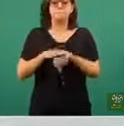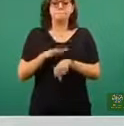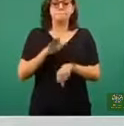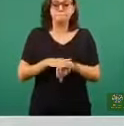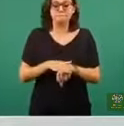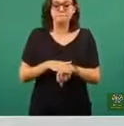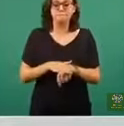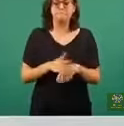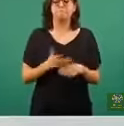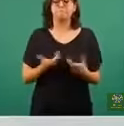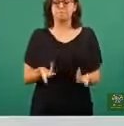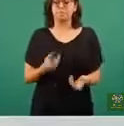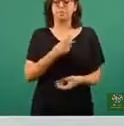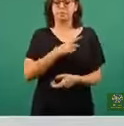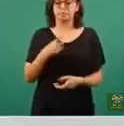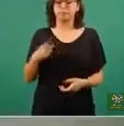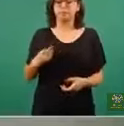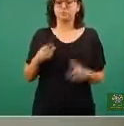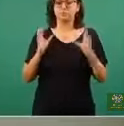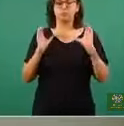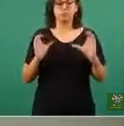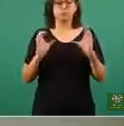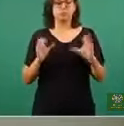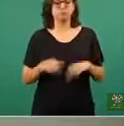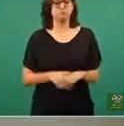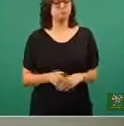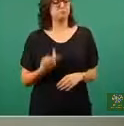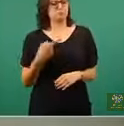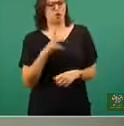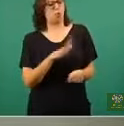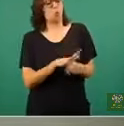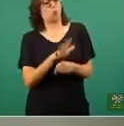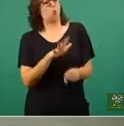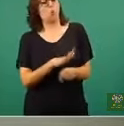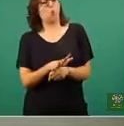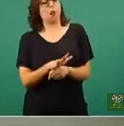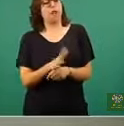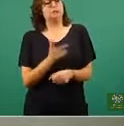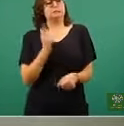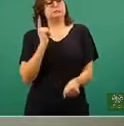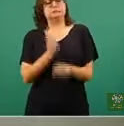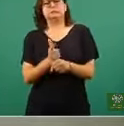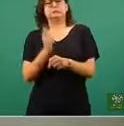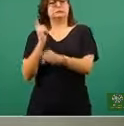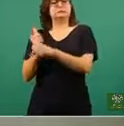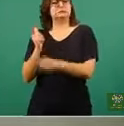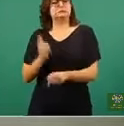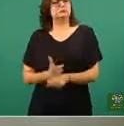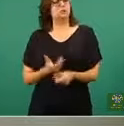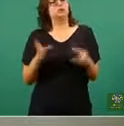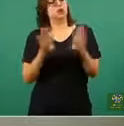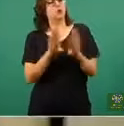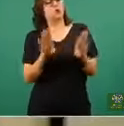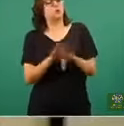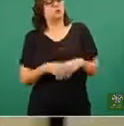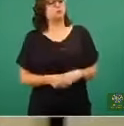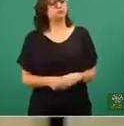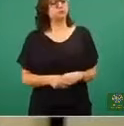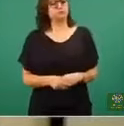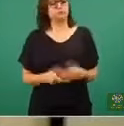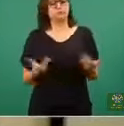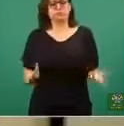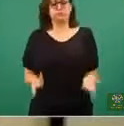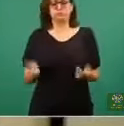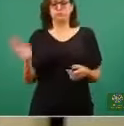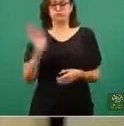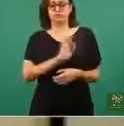llevarnos a una acción. ¿Qué señales tempranas ustedes están viendo en la Ciudad de México? No sé si sea la